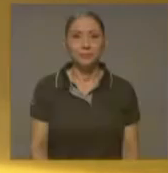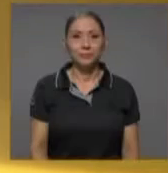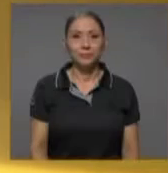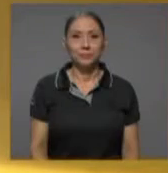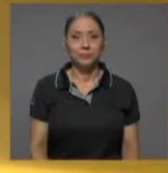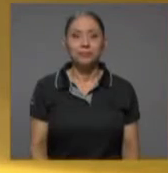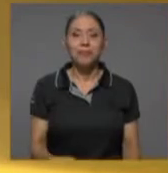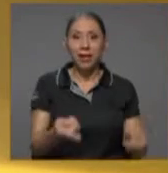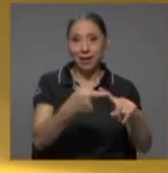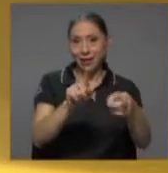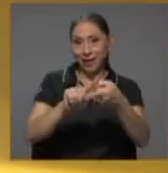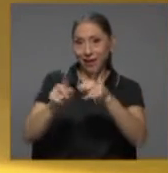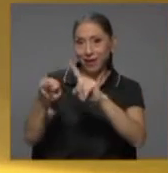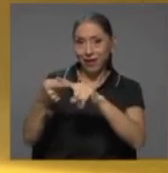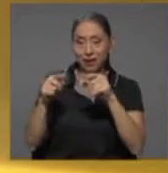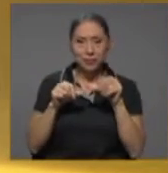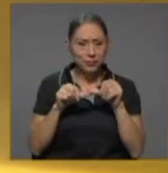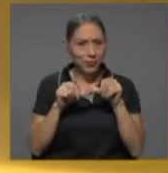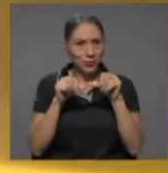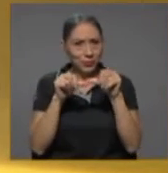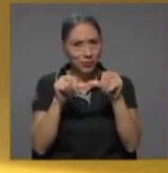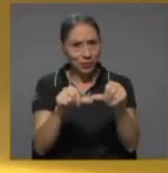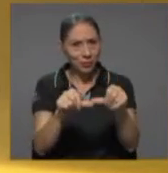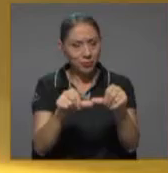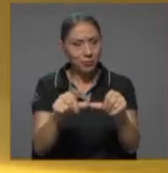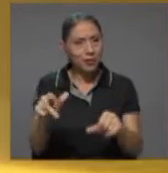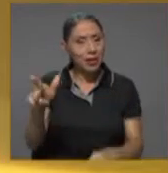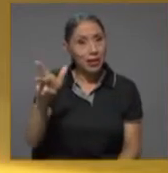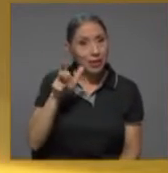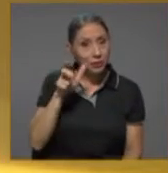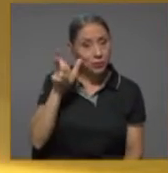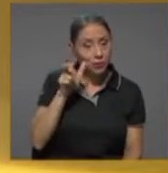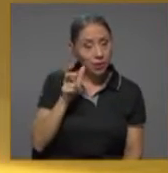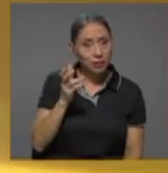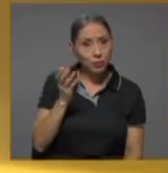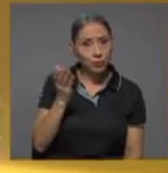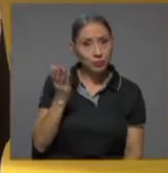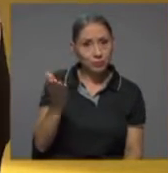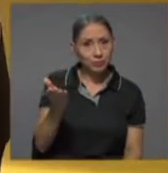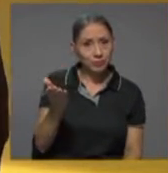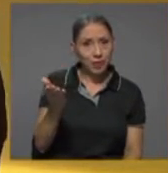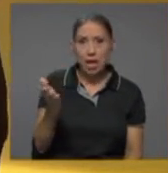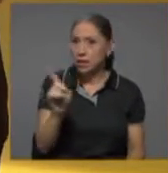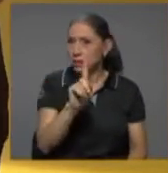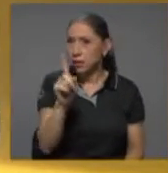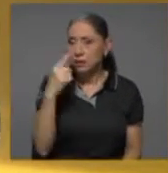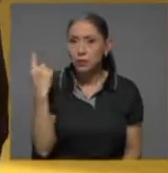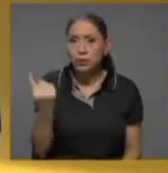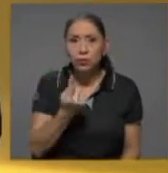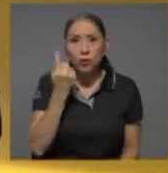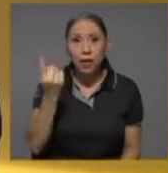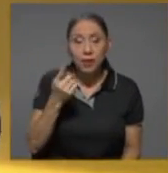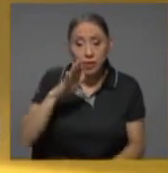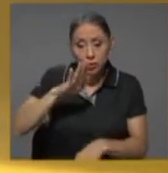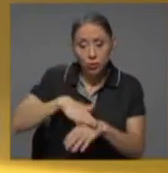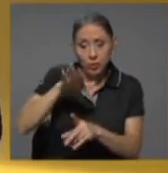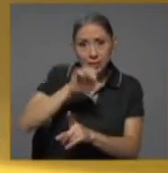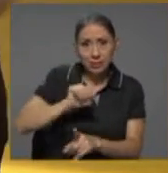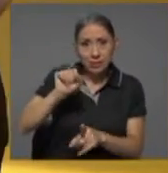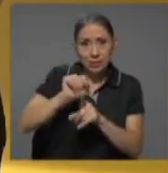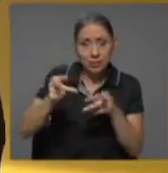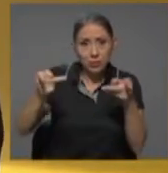Continuamos, amigas y amigos, escuchando ya no sólo los antecedentes